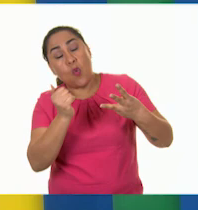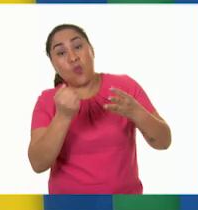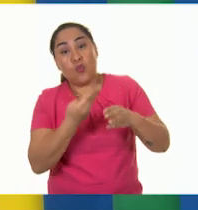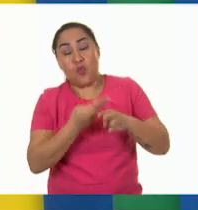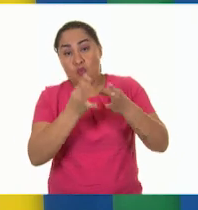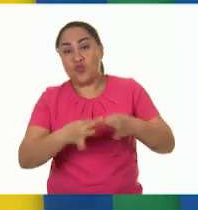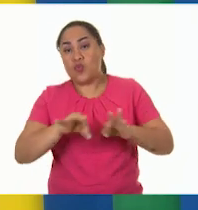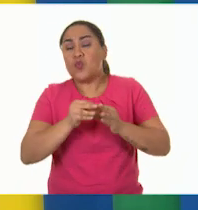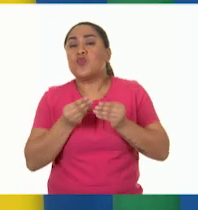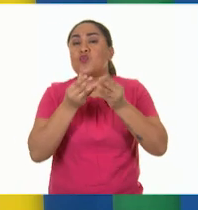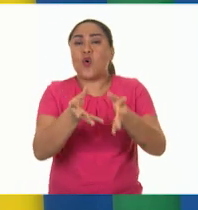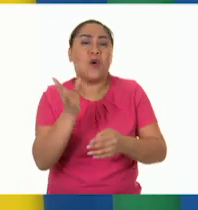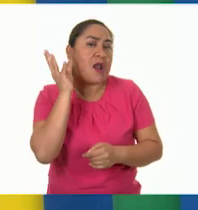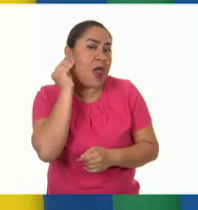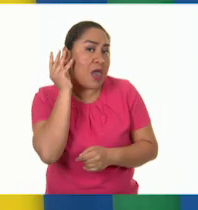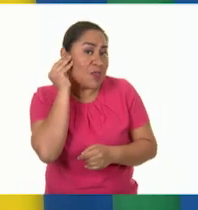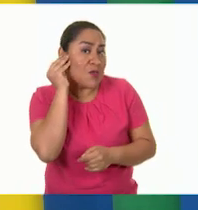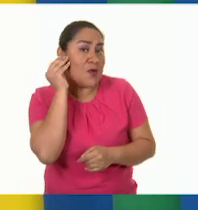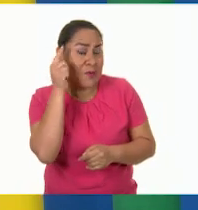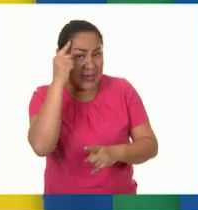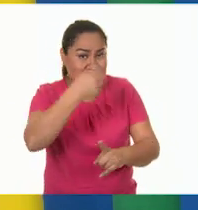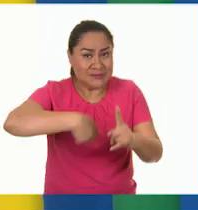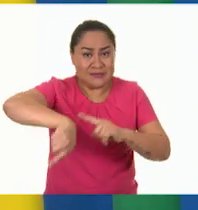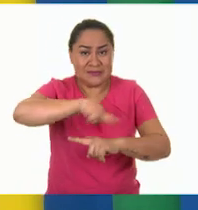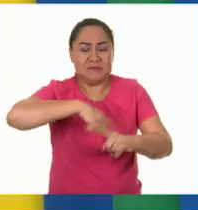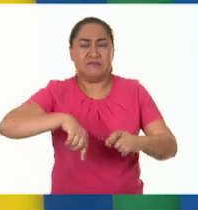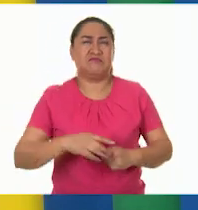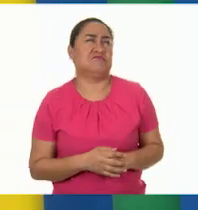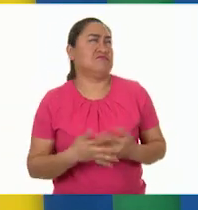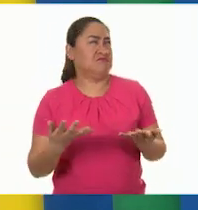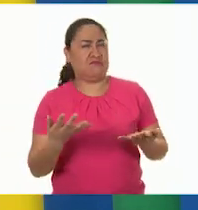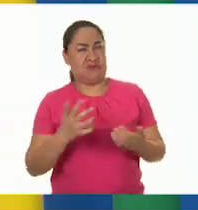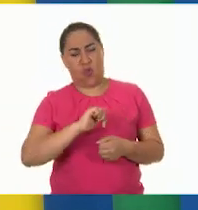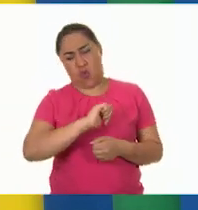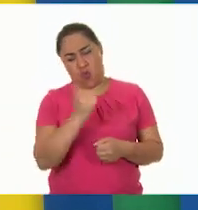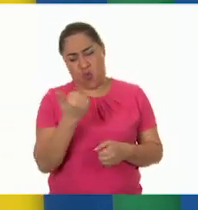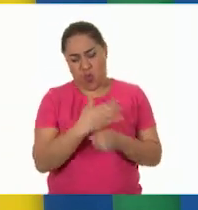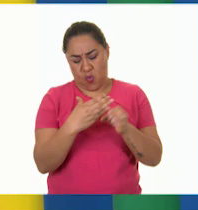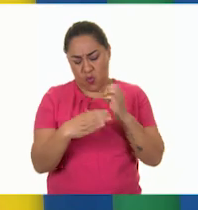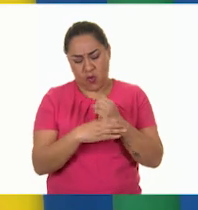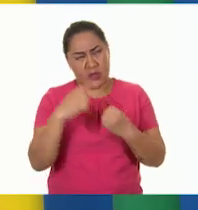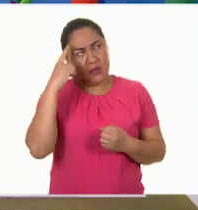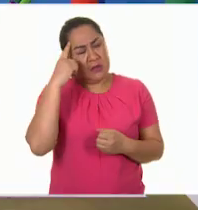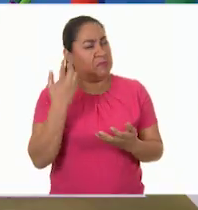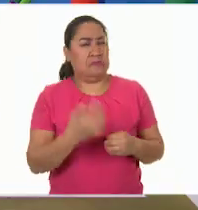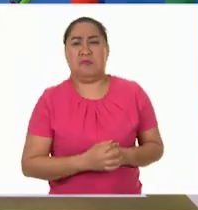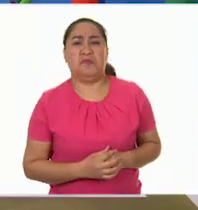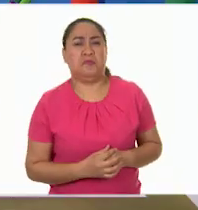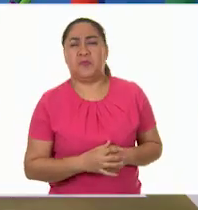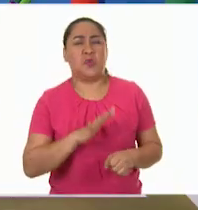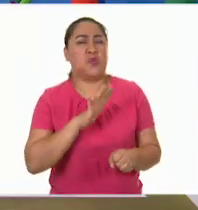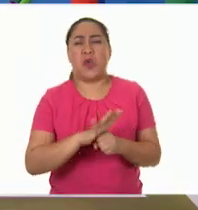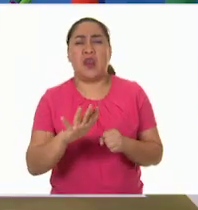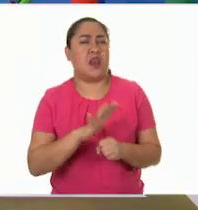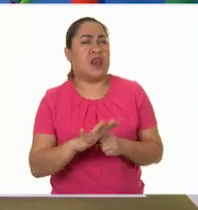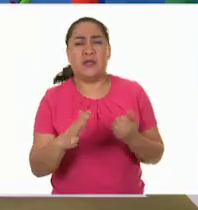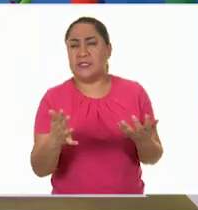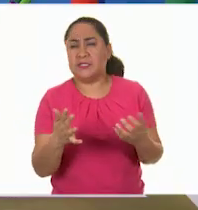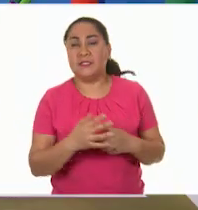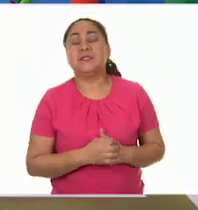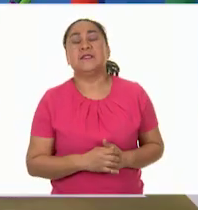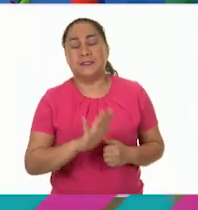¿Otra función además de informar y divertir? No puedo pensar en otra. ¿Cuál sería? Ah, pues